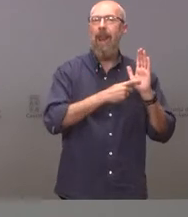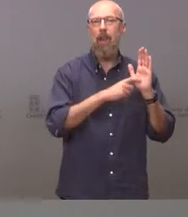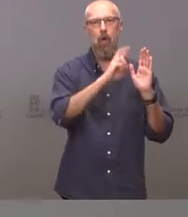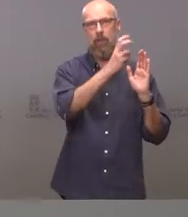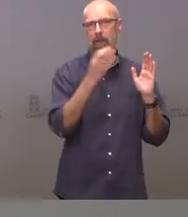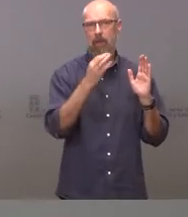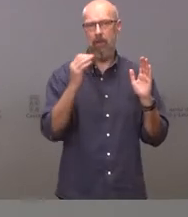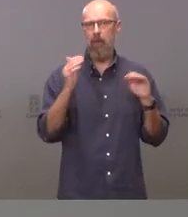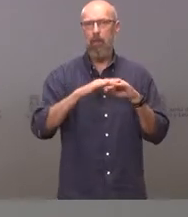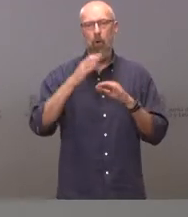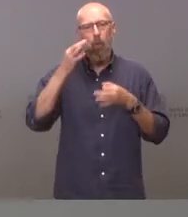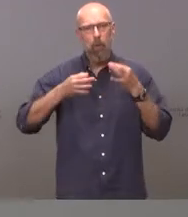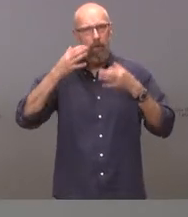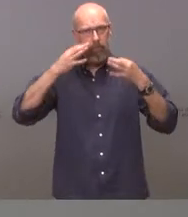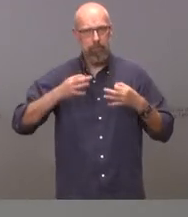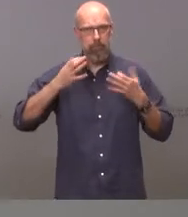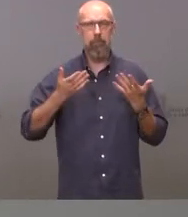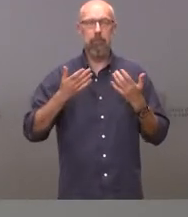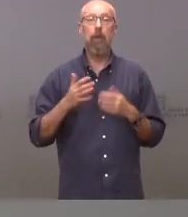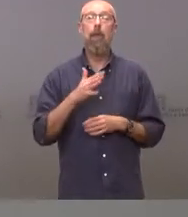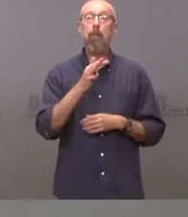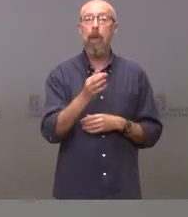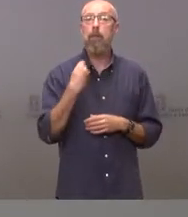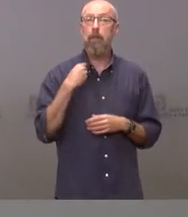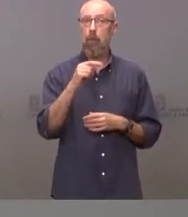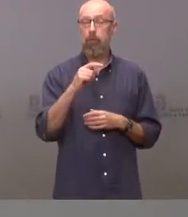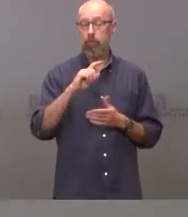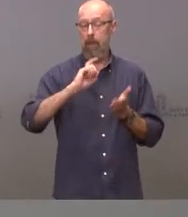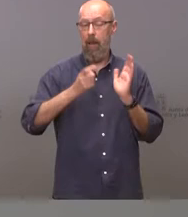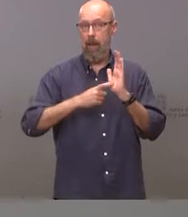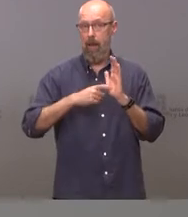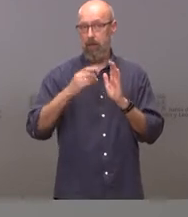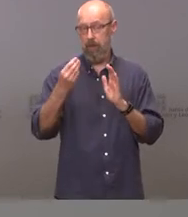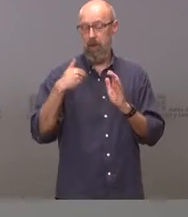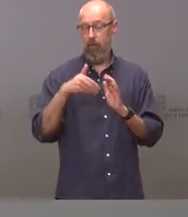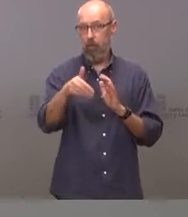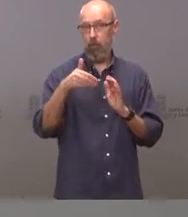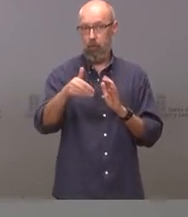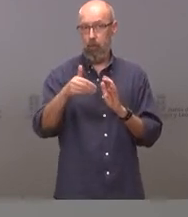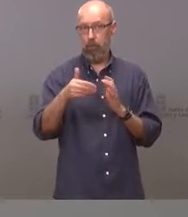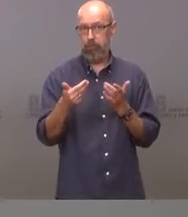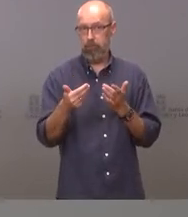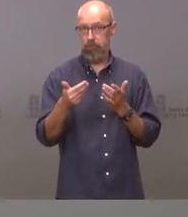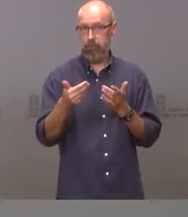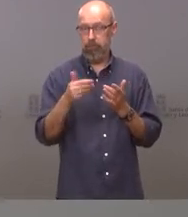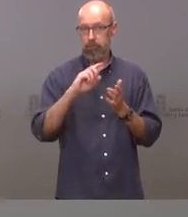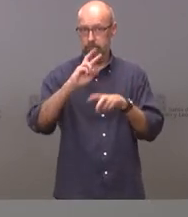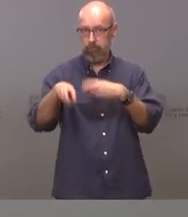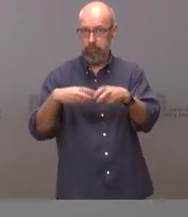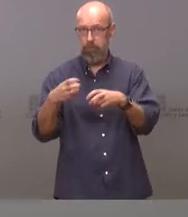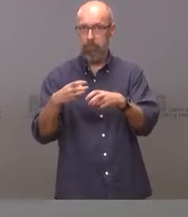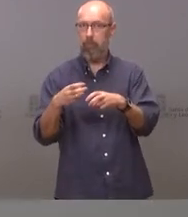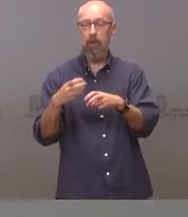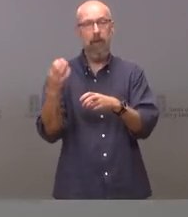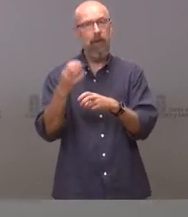En segundo lugar, que esta inminente modificación normativa que he anunciado de la ley también hace imprescindible que paralicemos